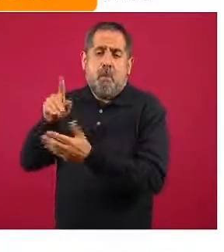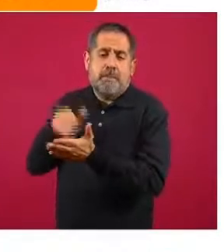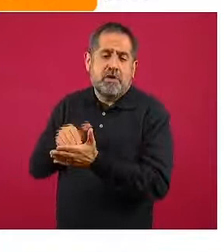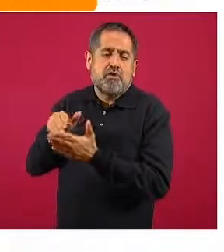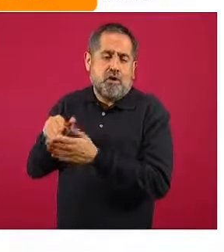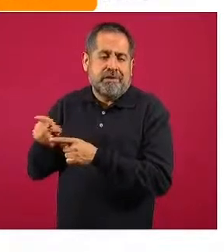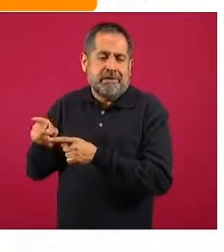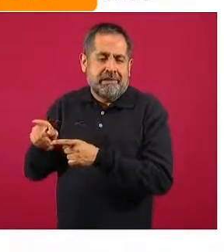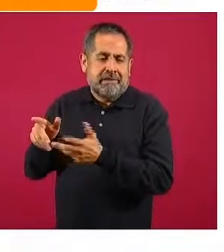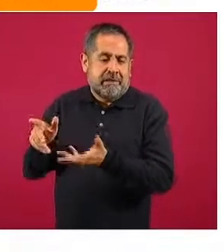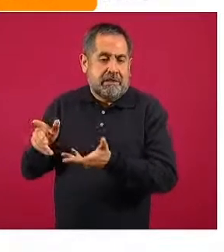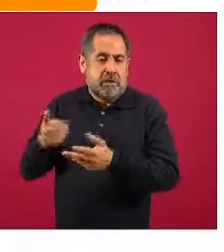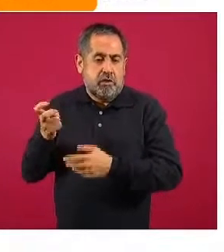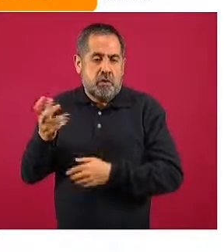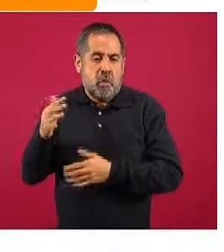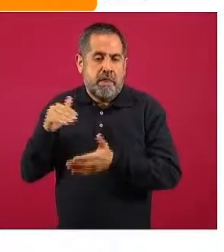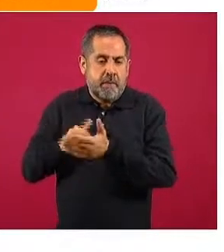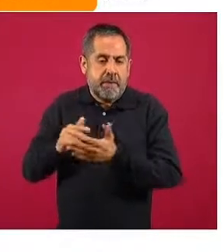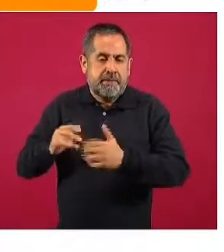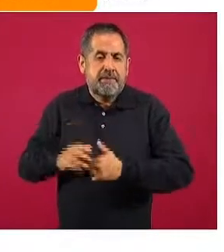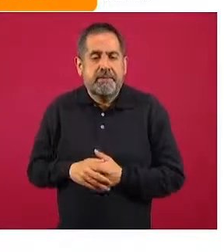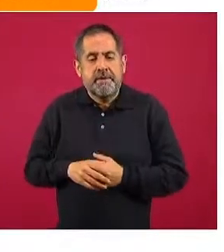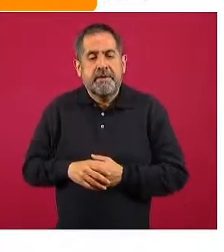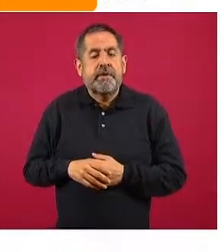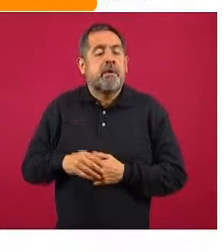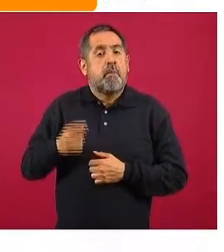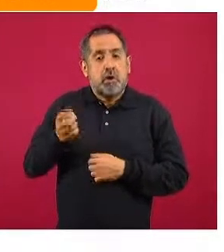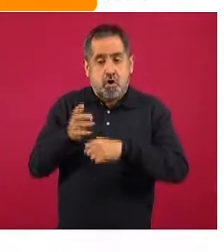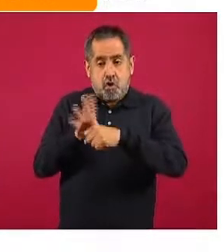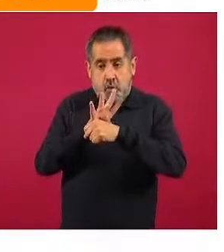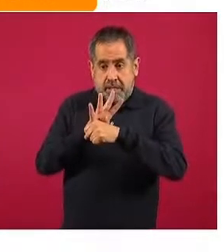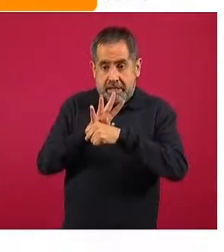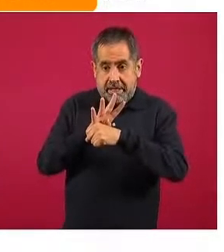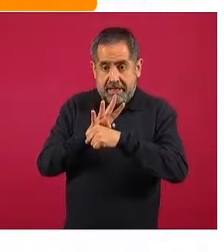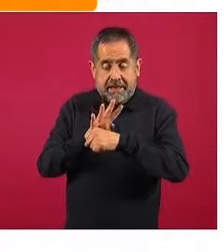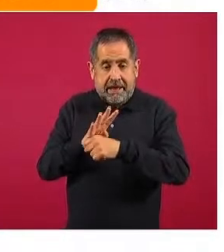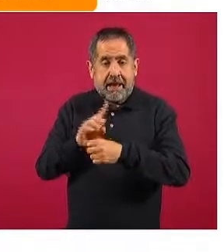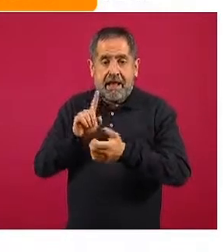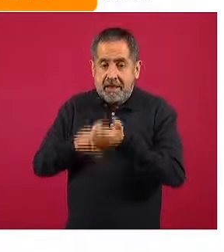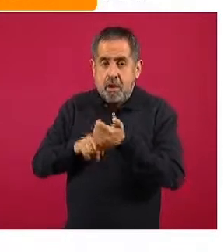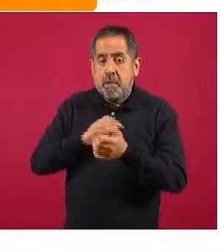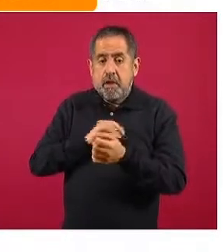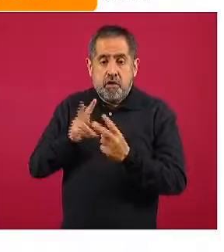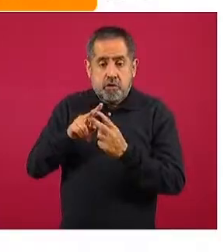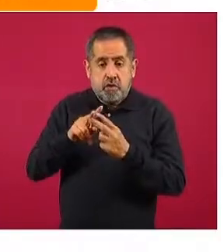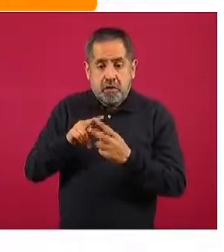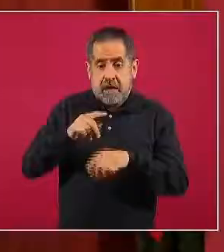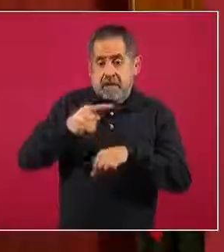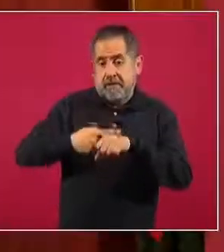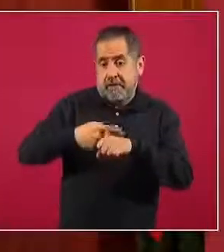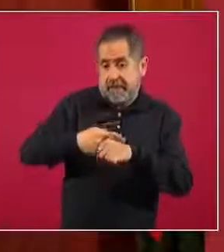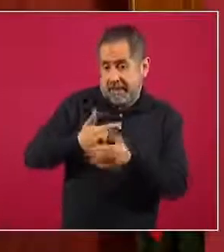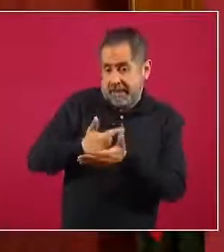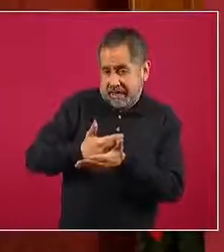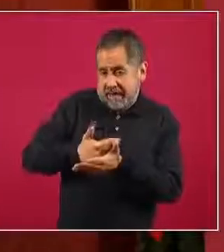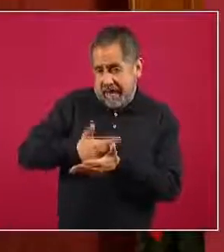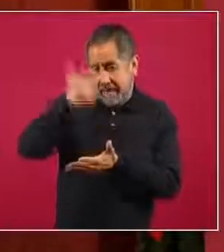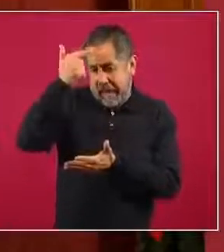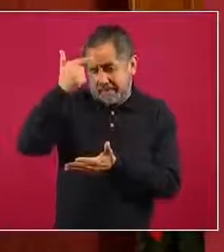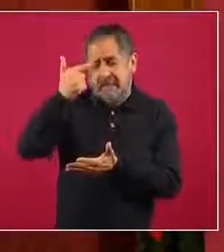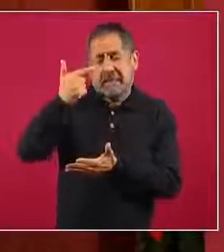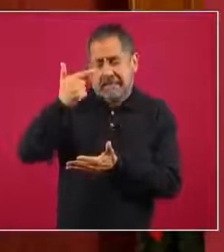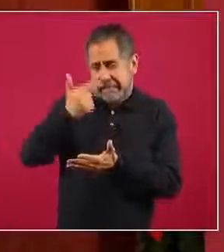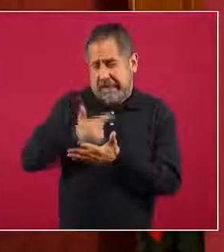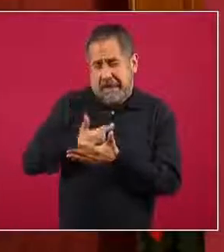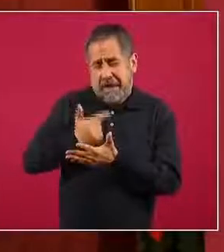Asimismo, como sabemos, COVID-19 puede generar enfermedad grave, puede poner en estado crítico